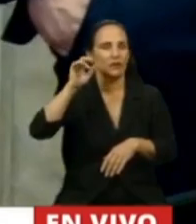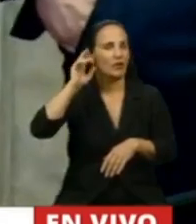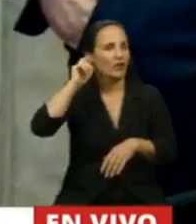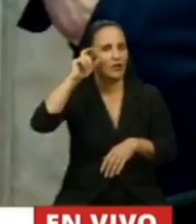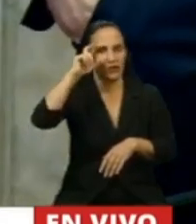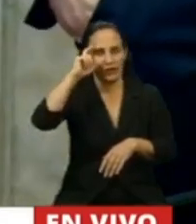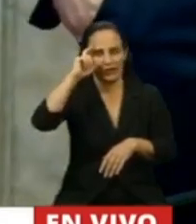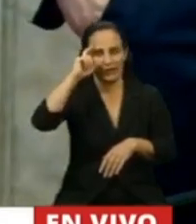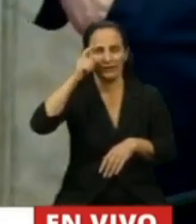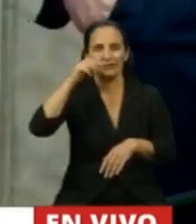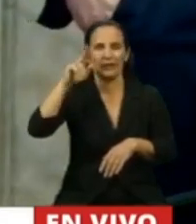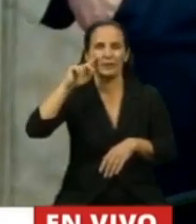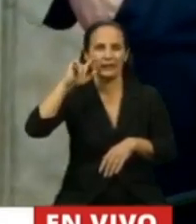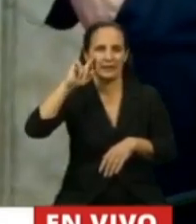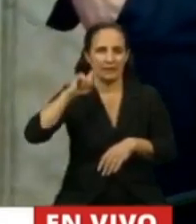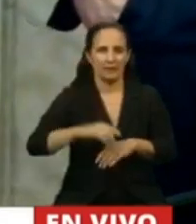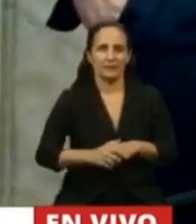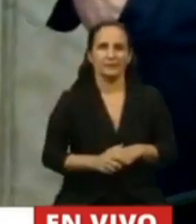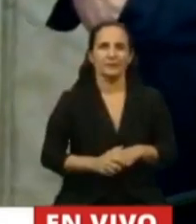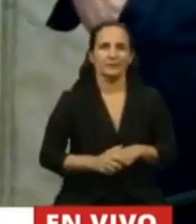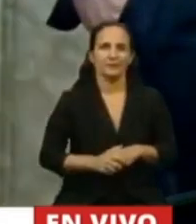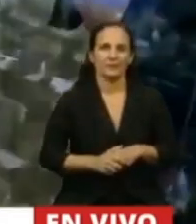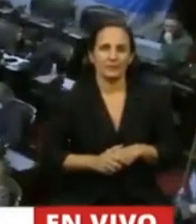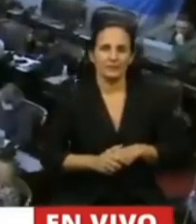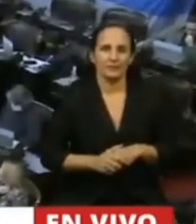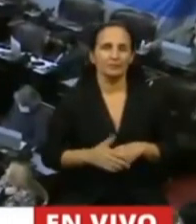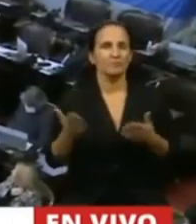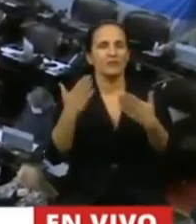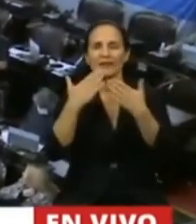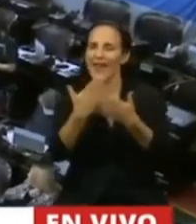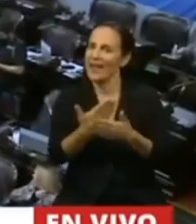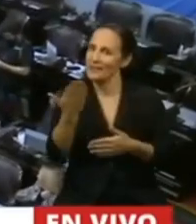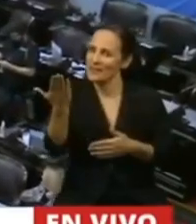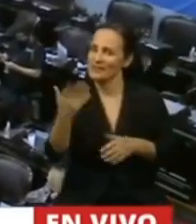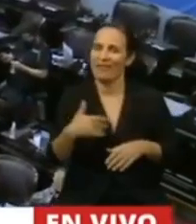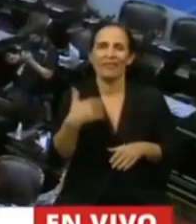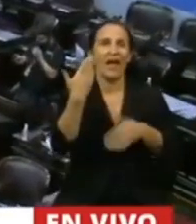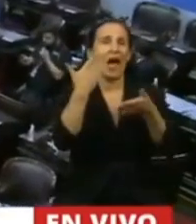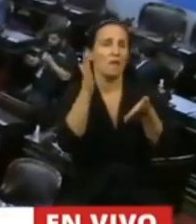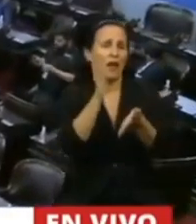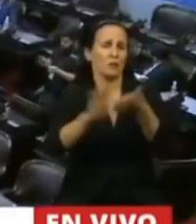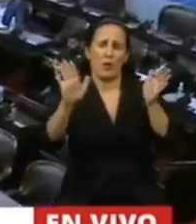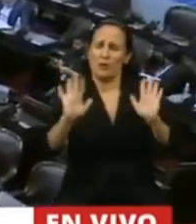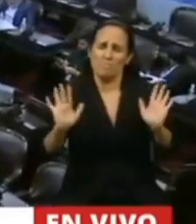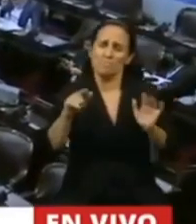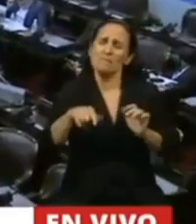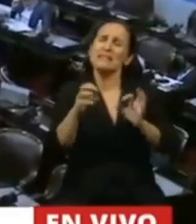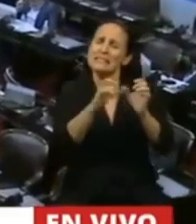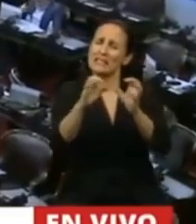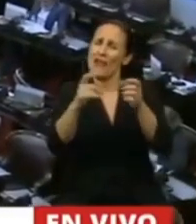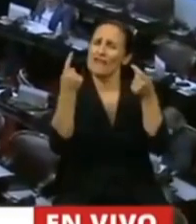Gracias, señor presidente. No digo nada nuevo, si digo que estamos en una sesión distinta.